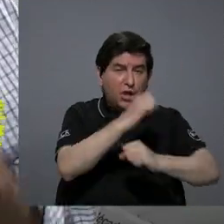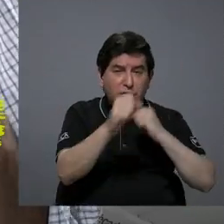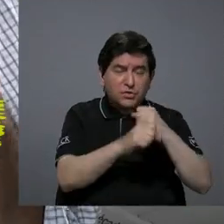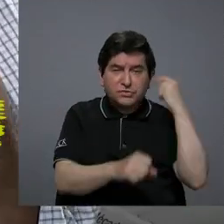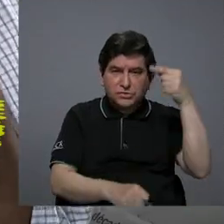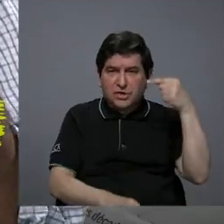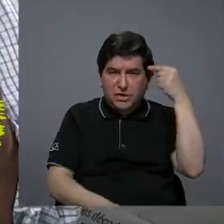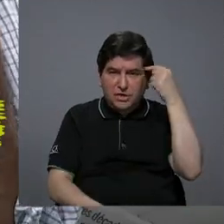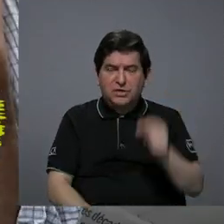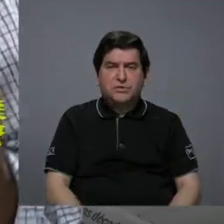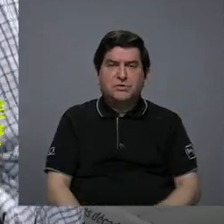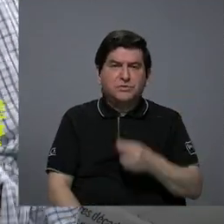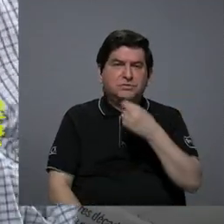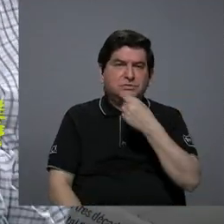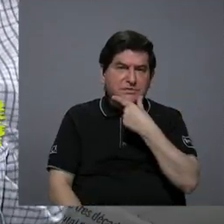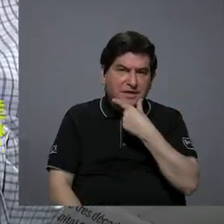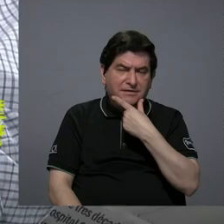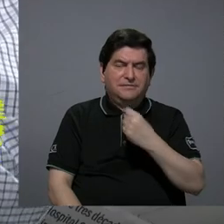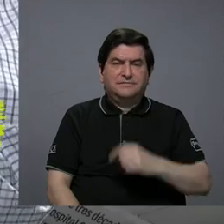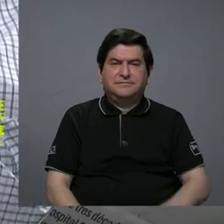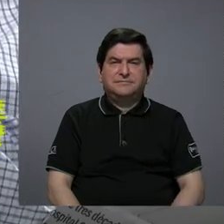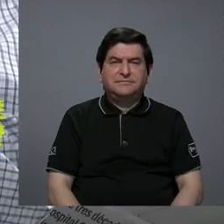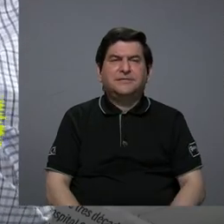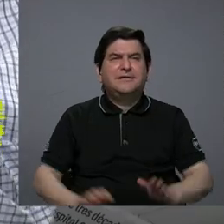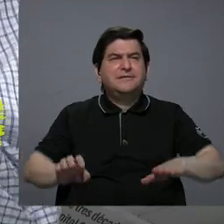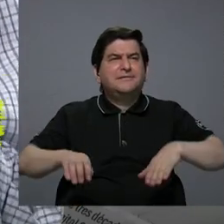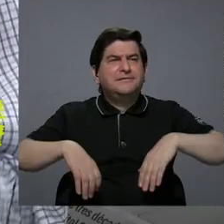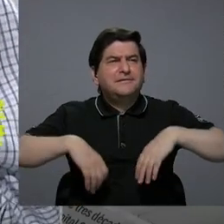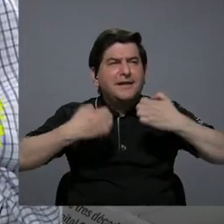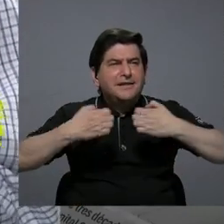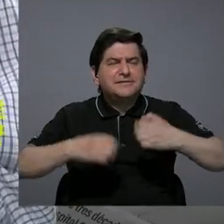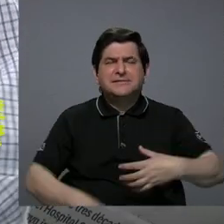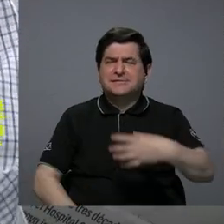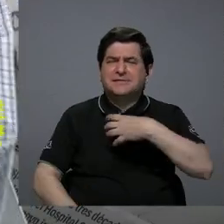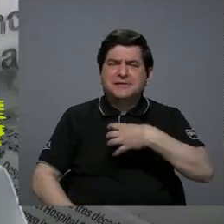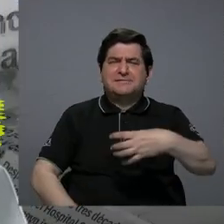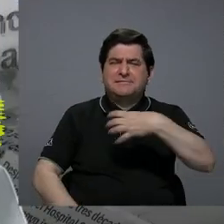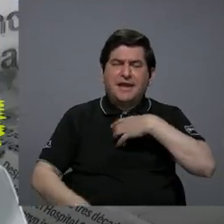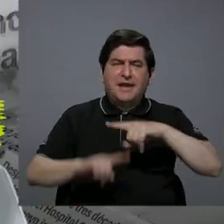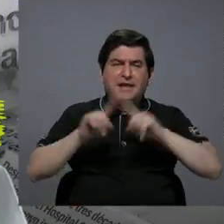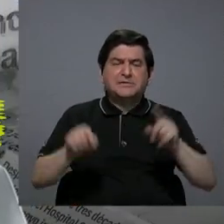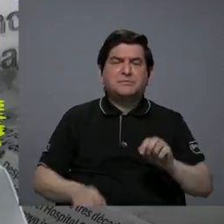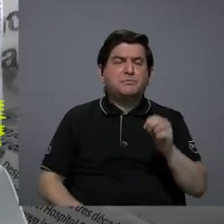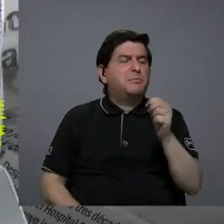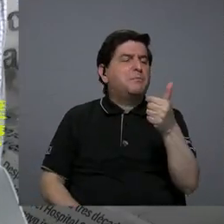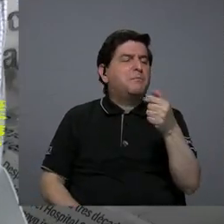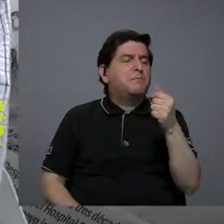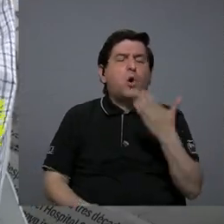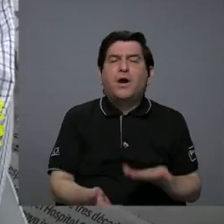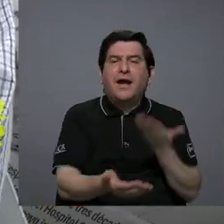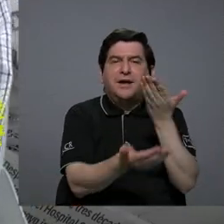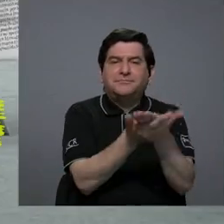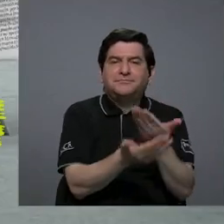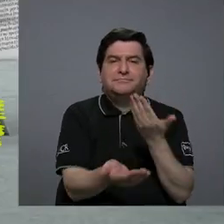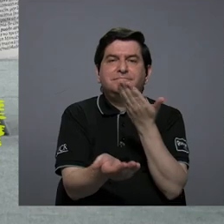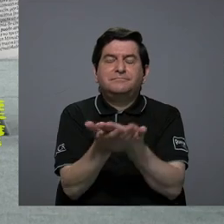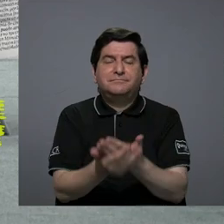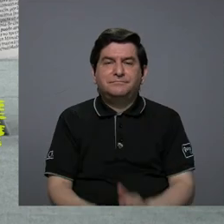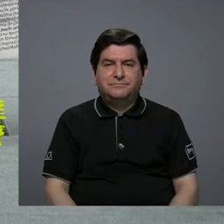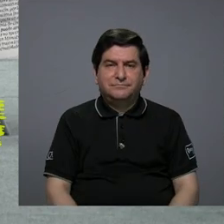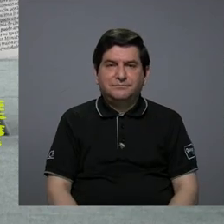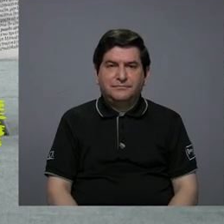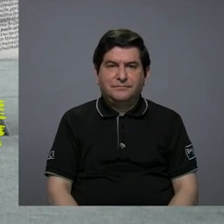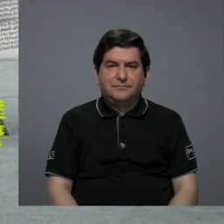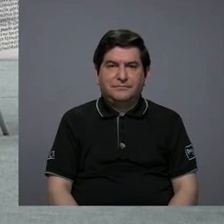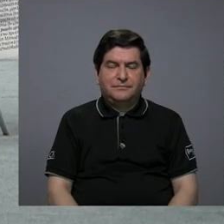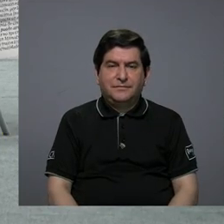de la administración Chávez-Robles ha habido mucha protesta pero muy poca propuesta por decirlo así hoy en esta